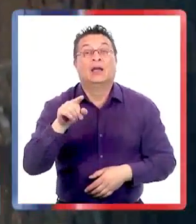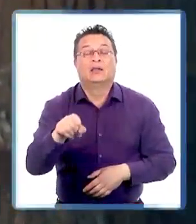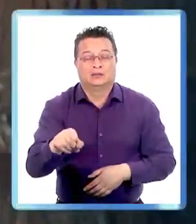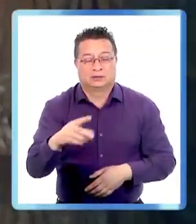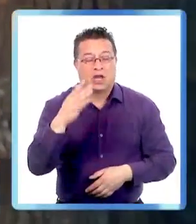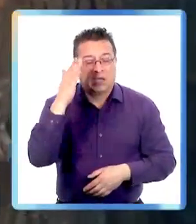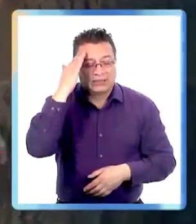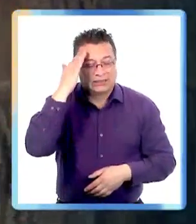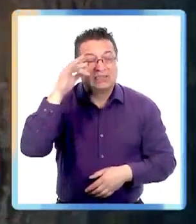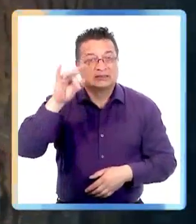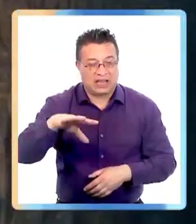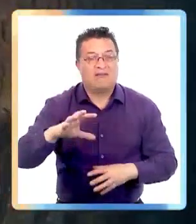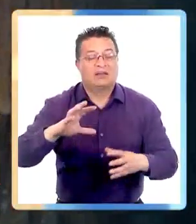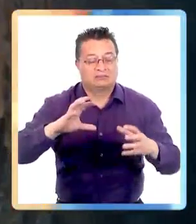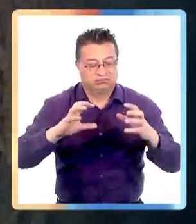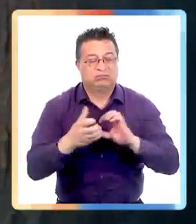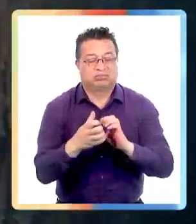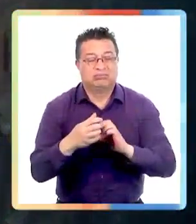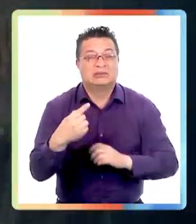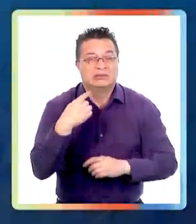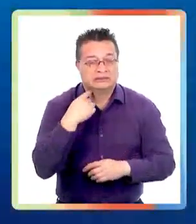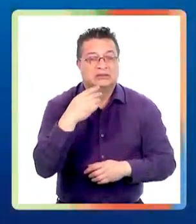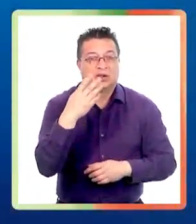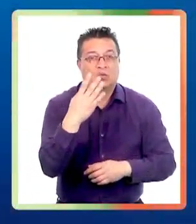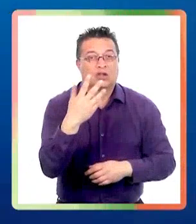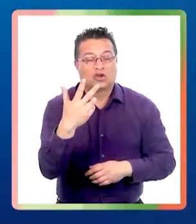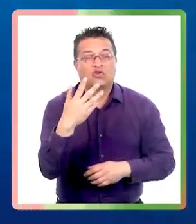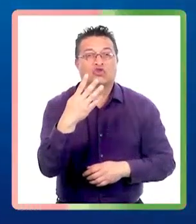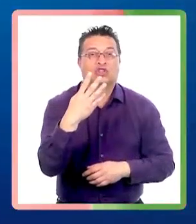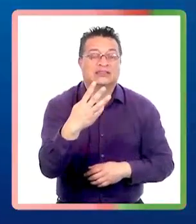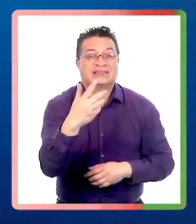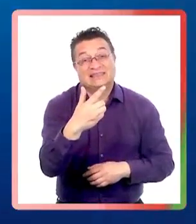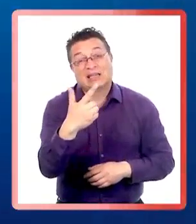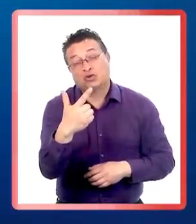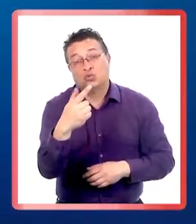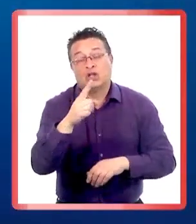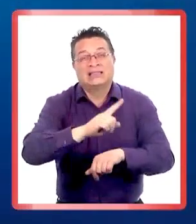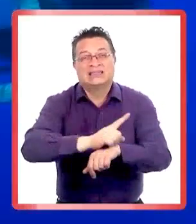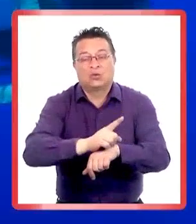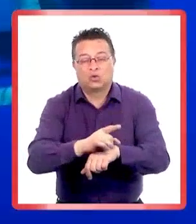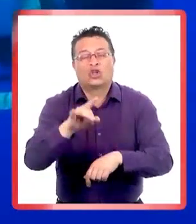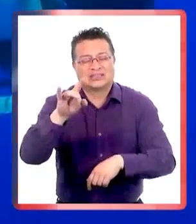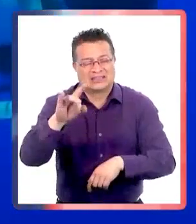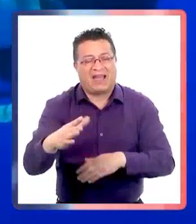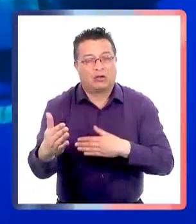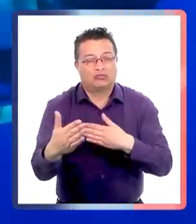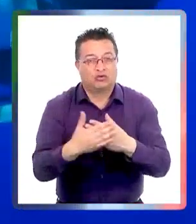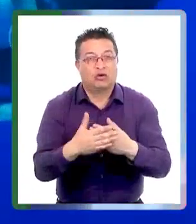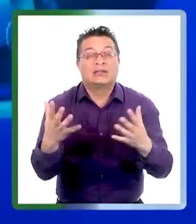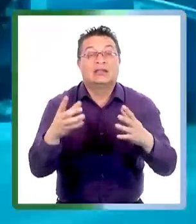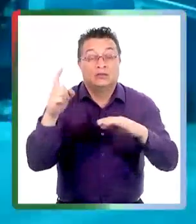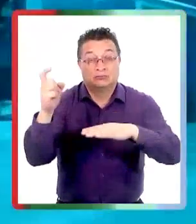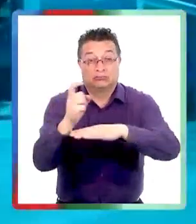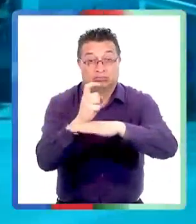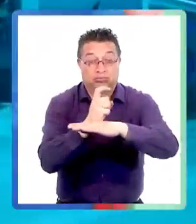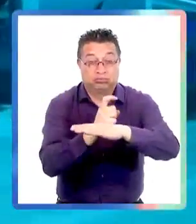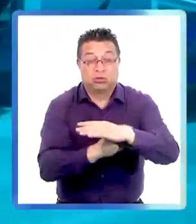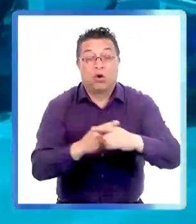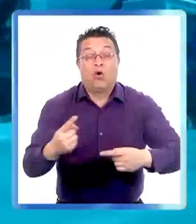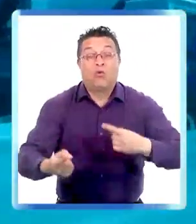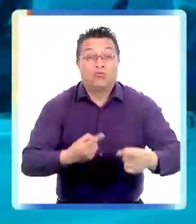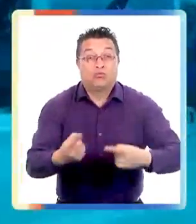Titanic en el fondo del mar fueron conscientes de la catástrofe por entre 48 y 71 segundos. ¿Qué pasó?